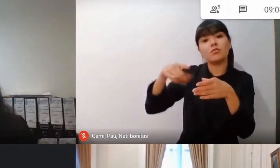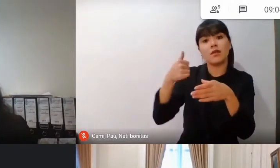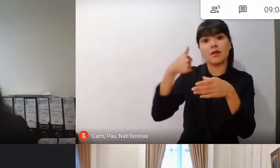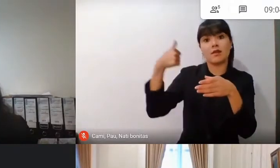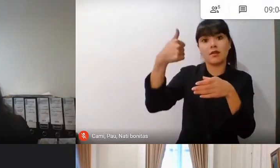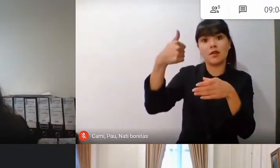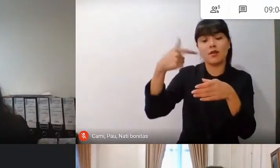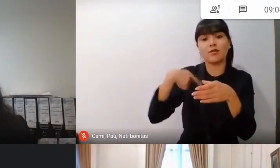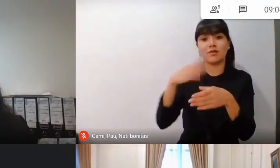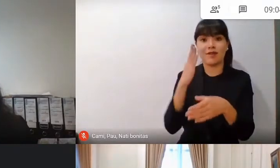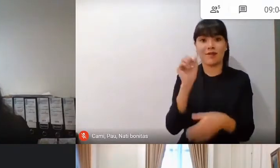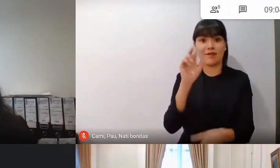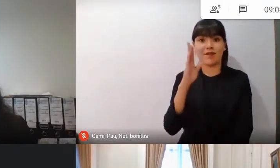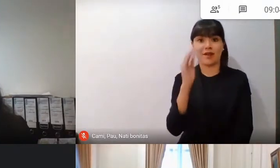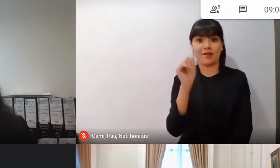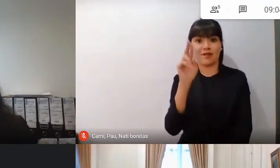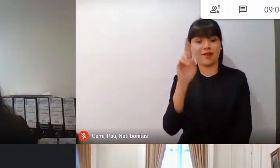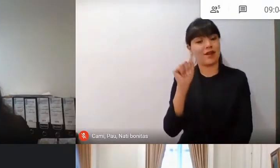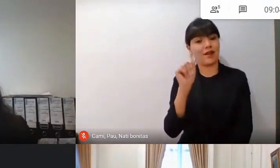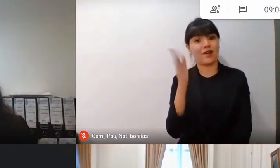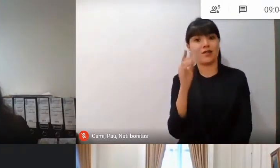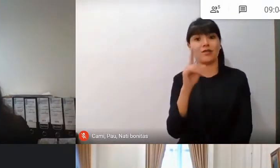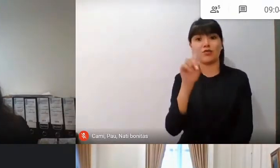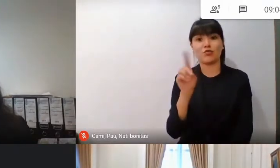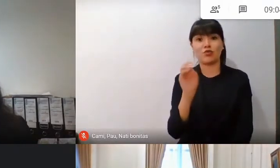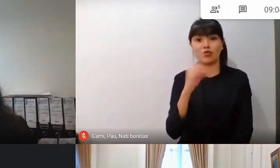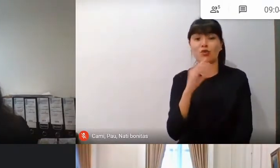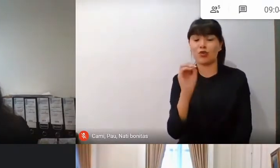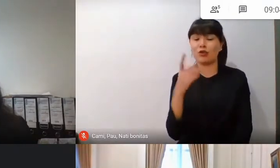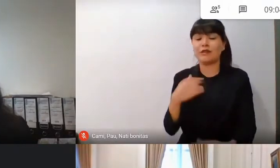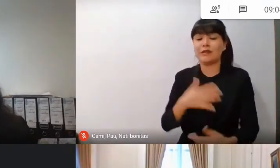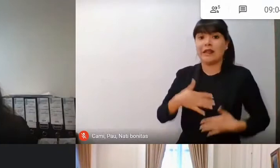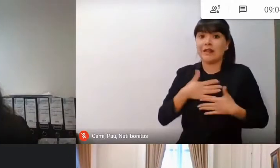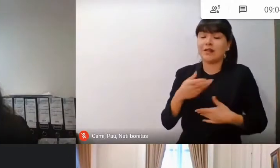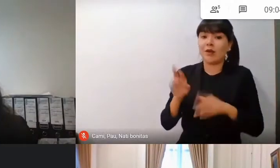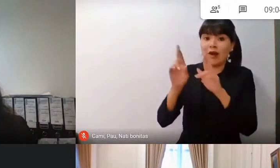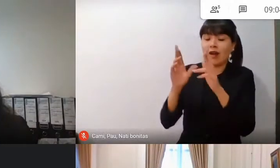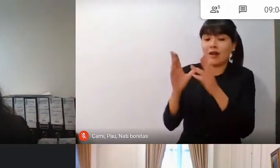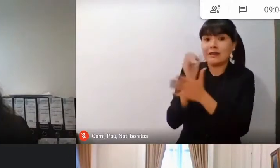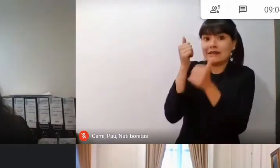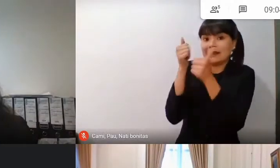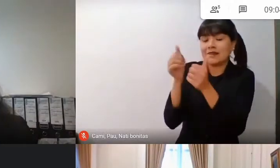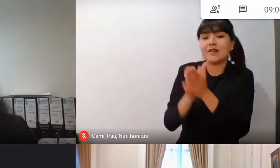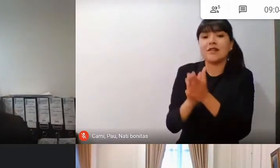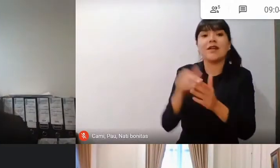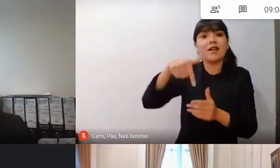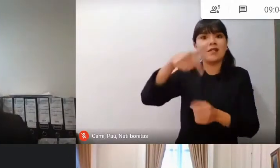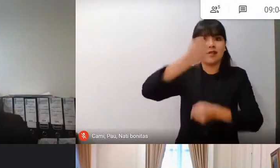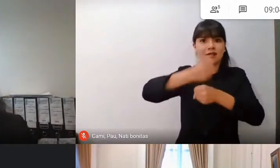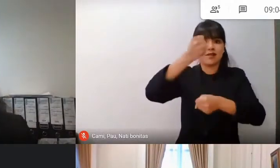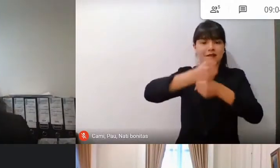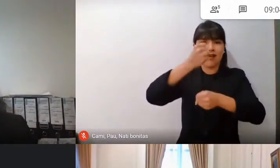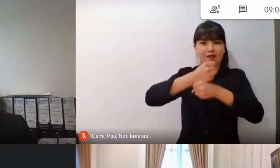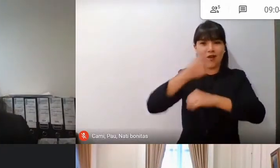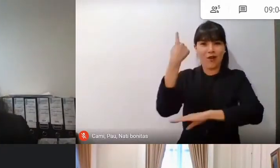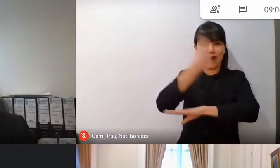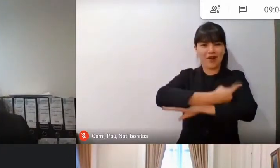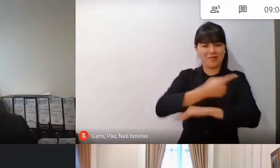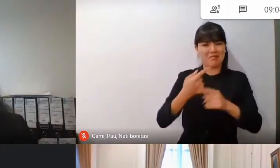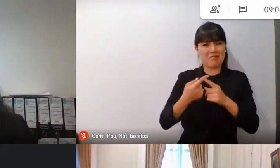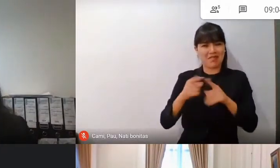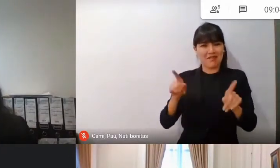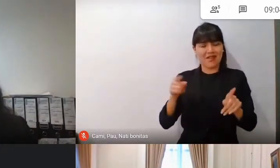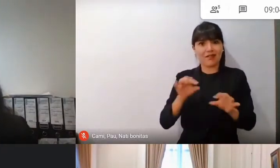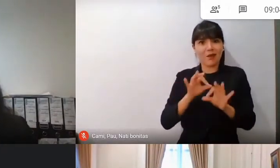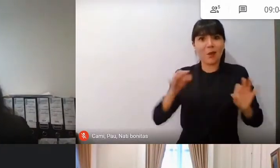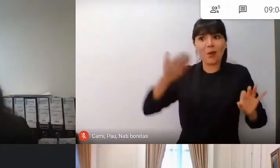el mejor de los éxitos. Sin duda, este es un inicio del padrino, del trabajo, del padrino distinto. Cuando veíamos a pensar